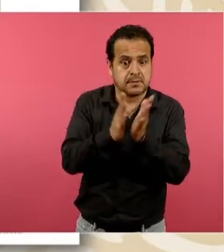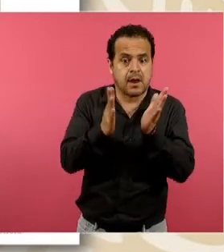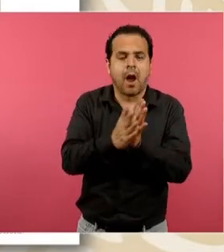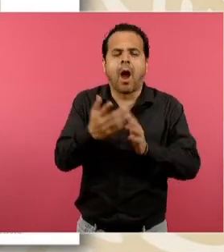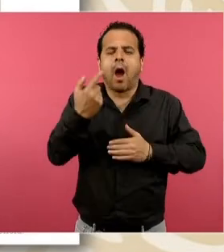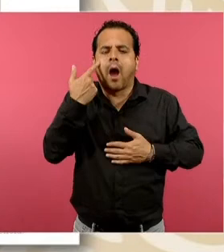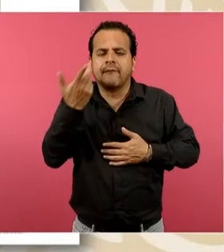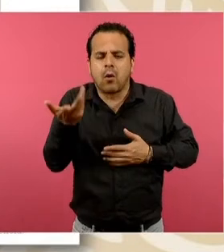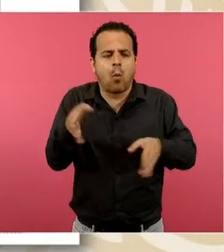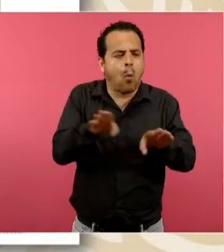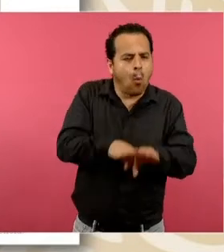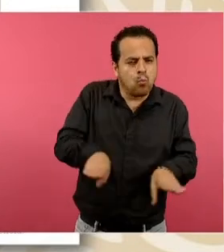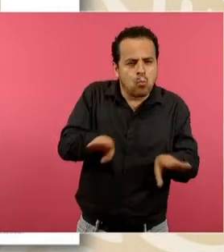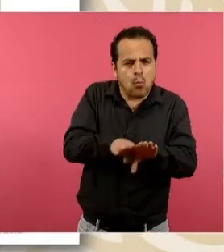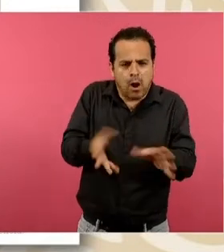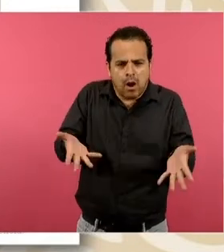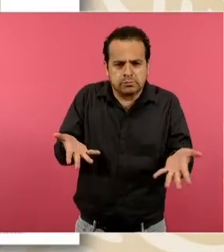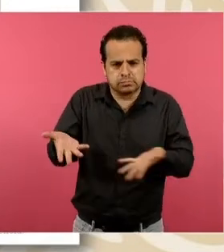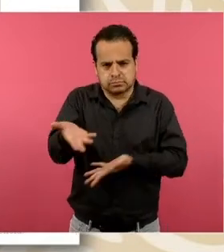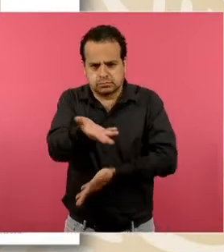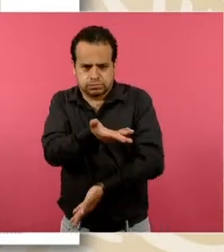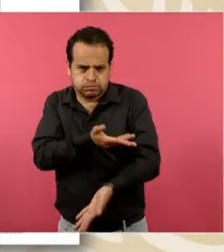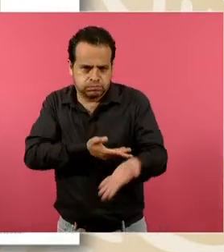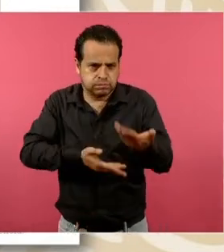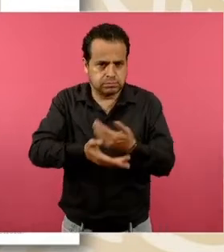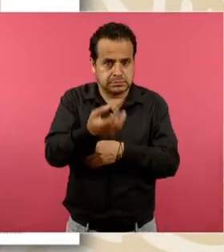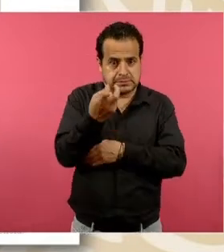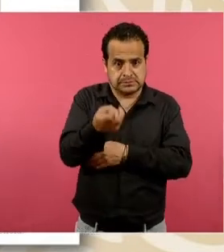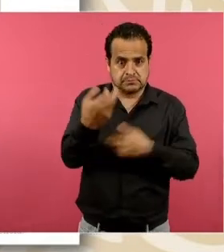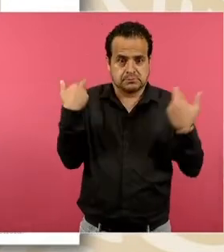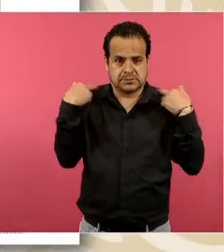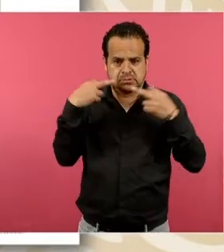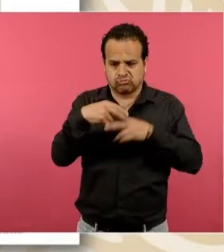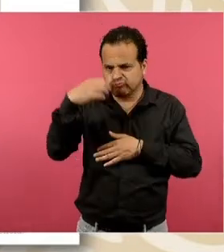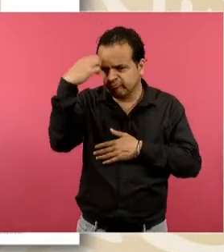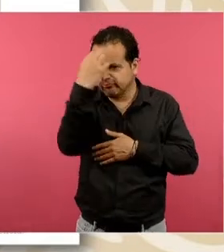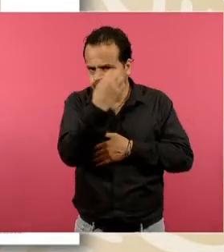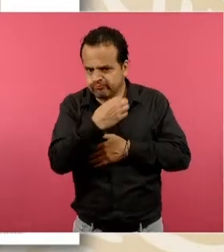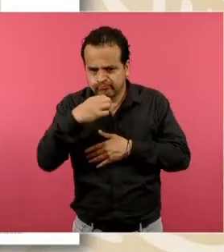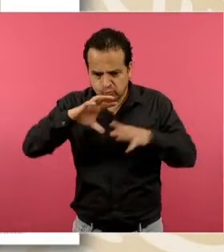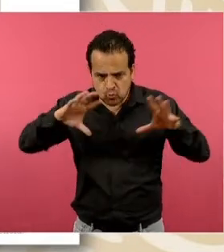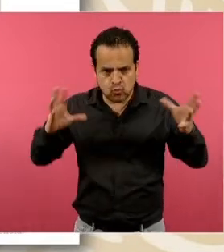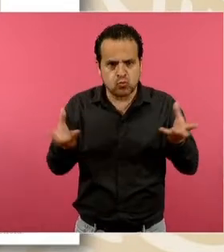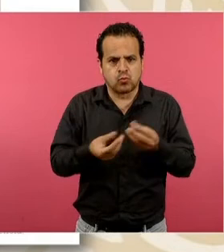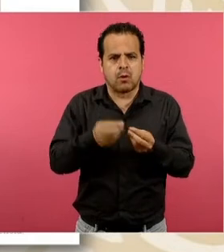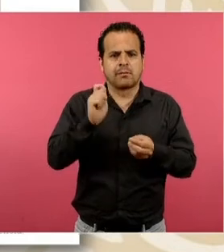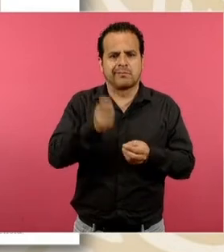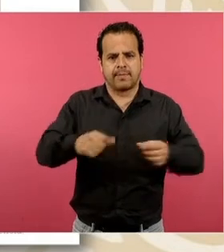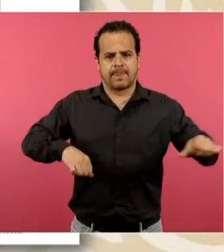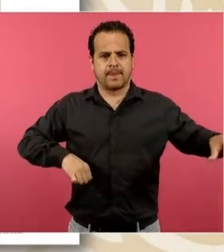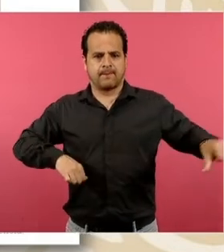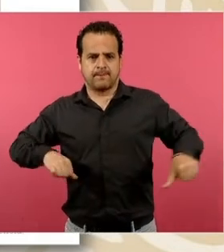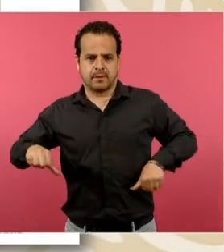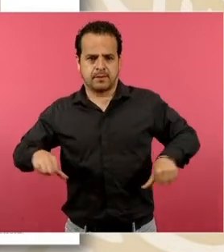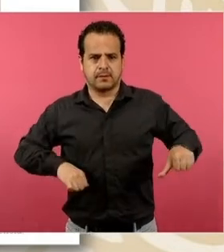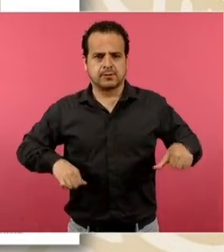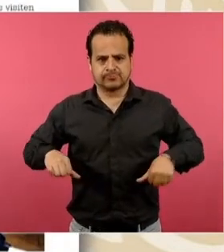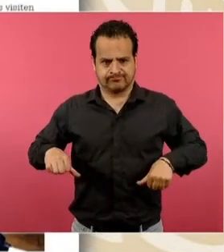determinar también esta parte de la evaluación, ¿te hace falta? ¿Te recomiendo? ¿Hagamos esto? La que sigue, por favor.